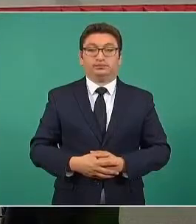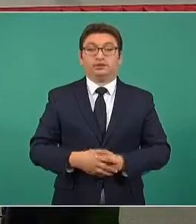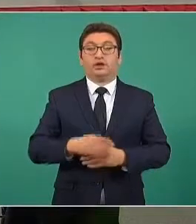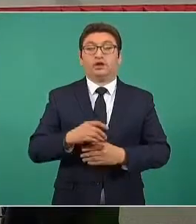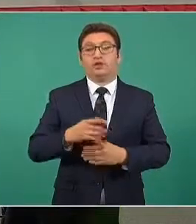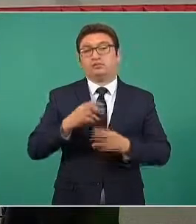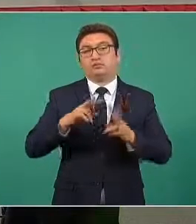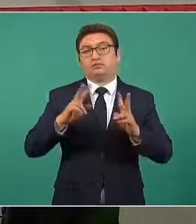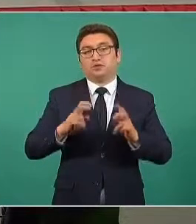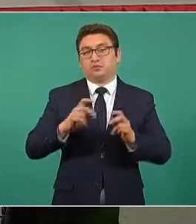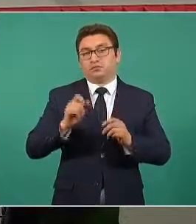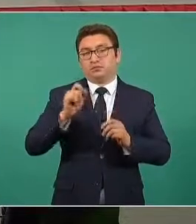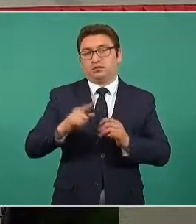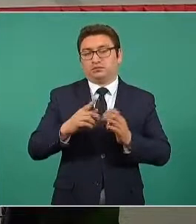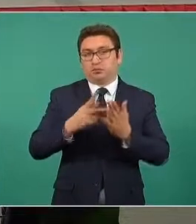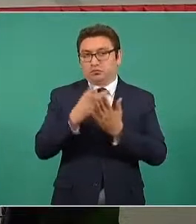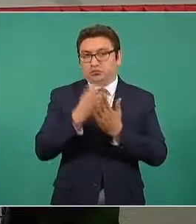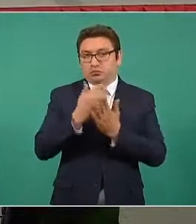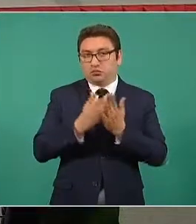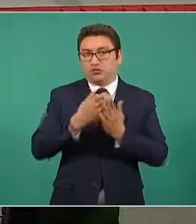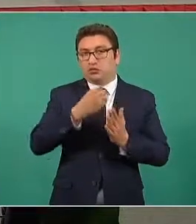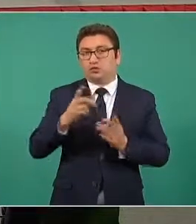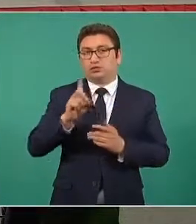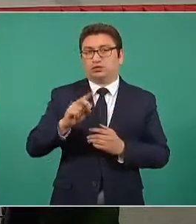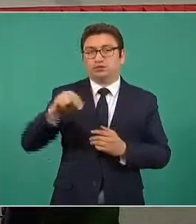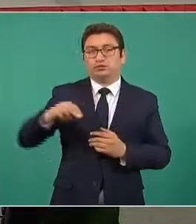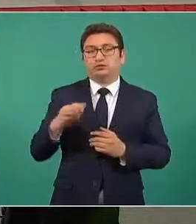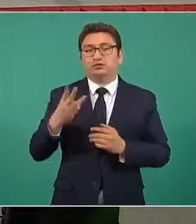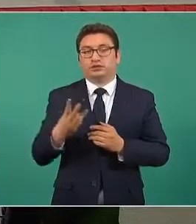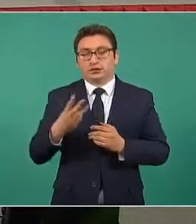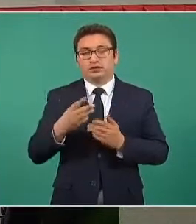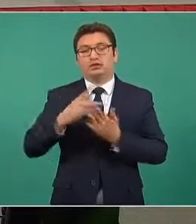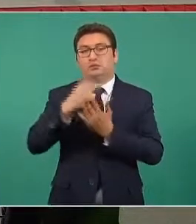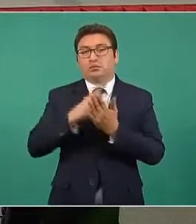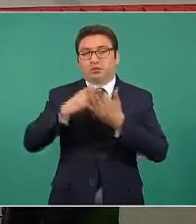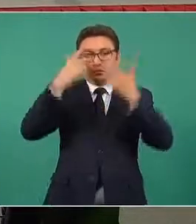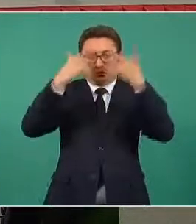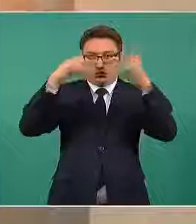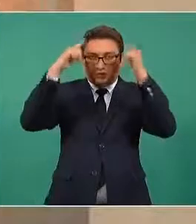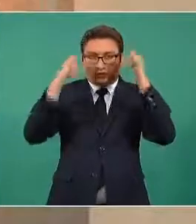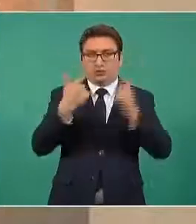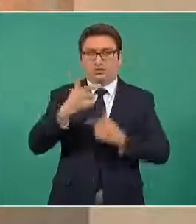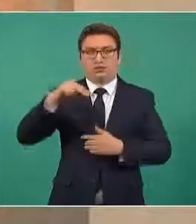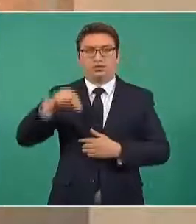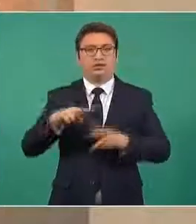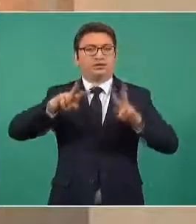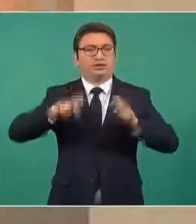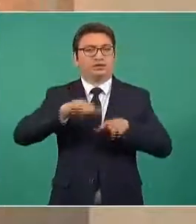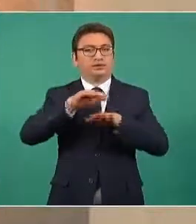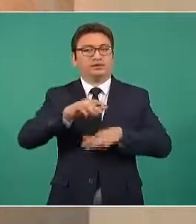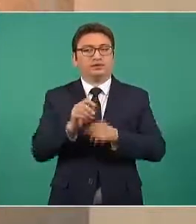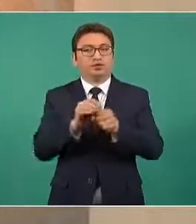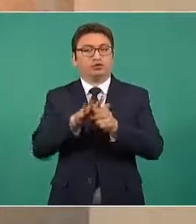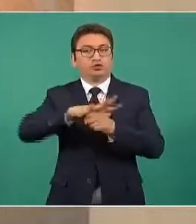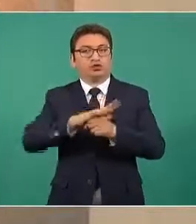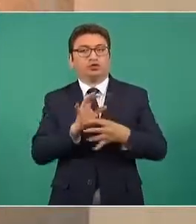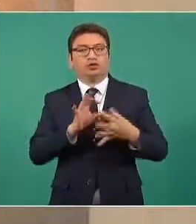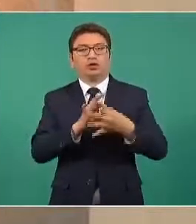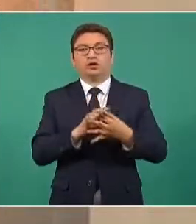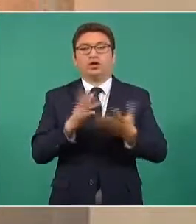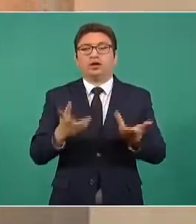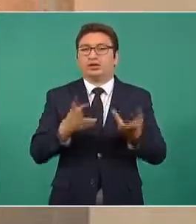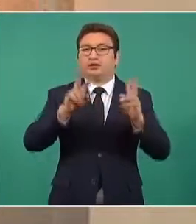Siguiendo con el Plan DN-III, Plan Marina y Plan de la Guardia Nacional en cuanto al COVID, aquí se refiere